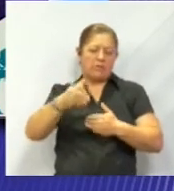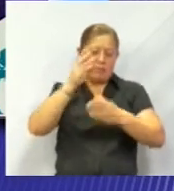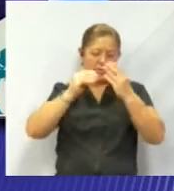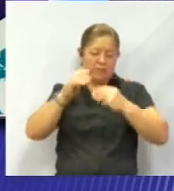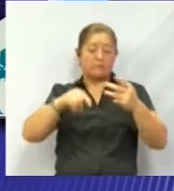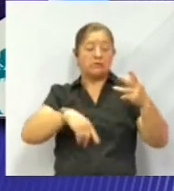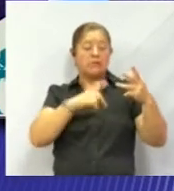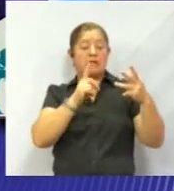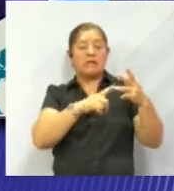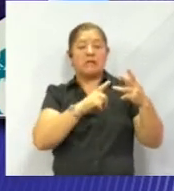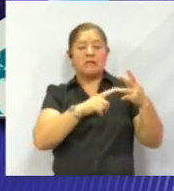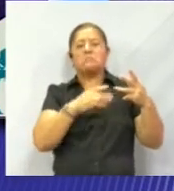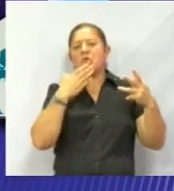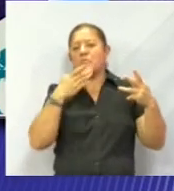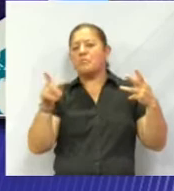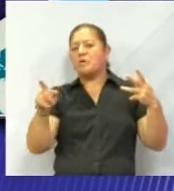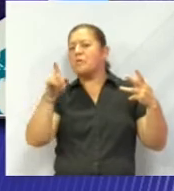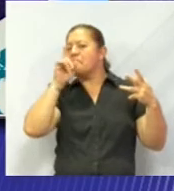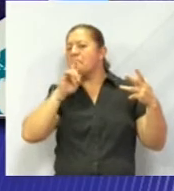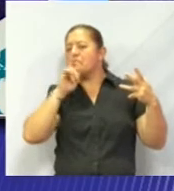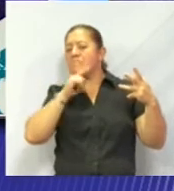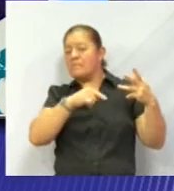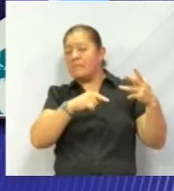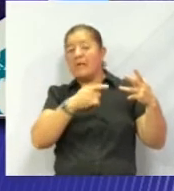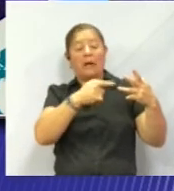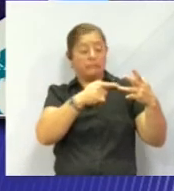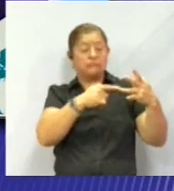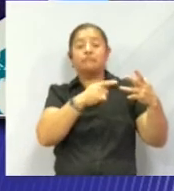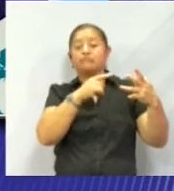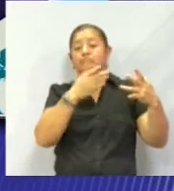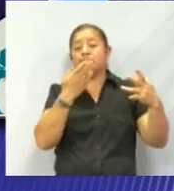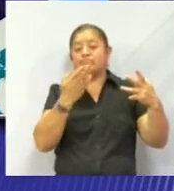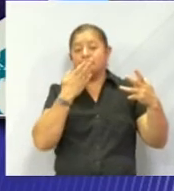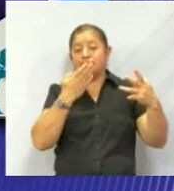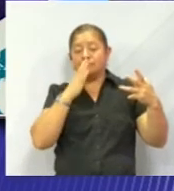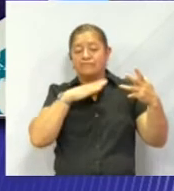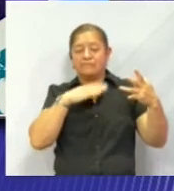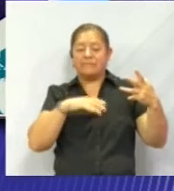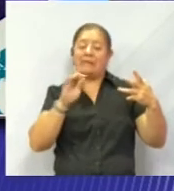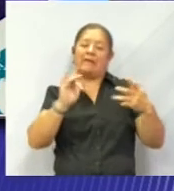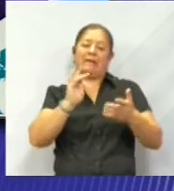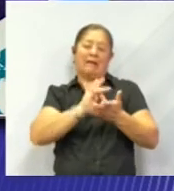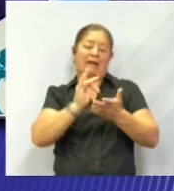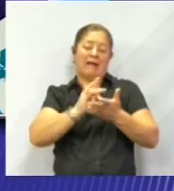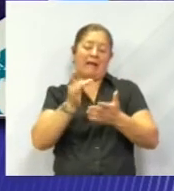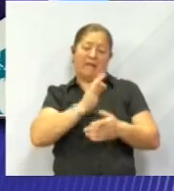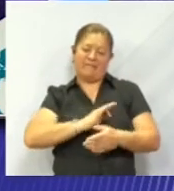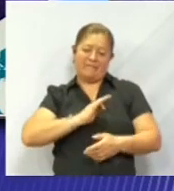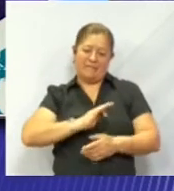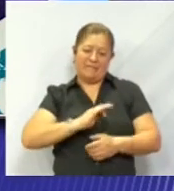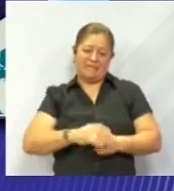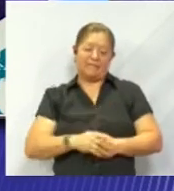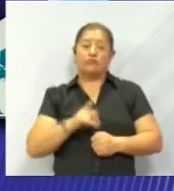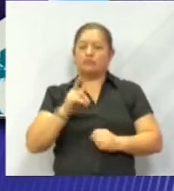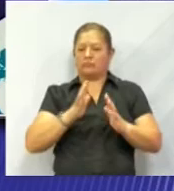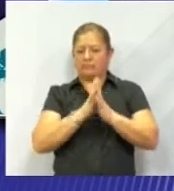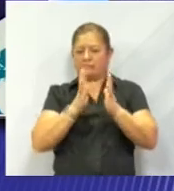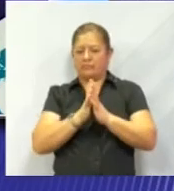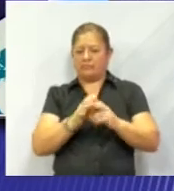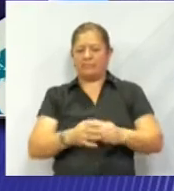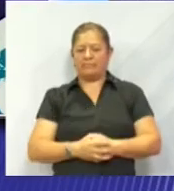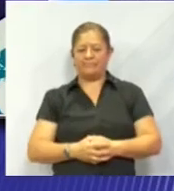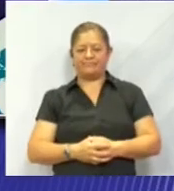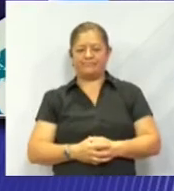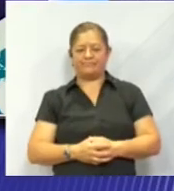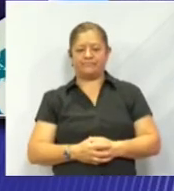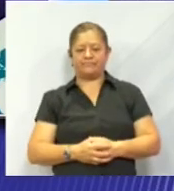última, estuvo correcto. Muy bien, felicidades. Sobre todo, gracias por participarnos. Muy, muy bien, ¿eh? Pero imagínate, dos de tres.